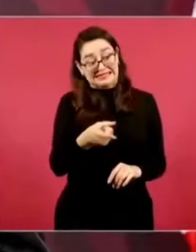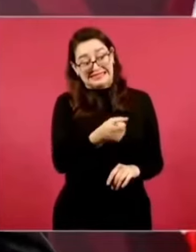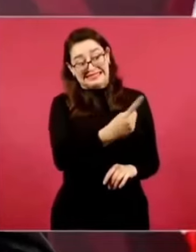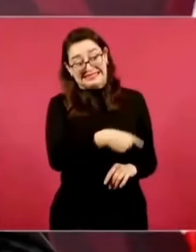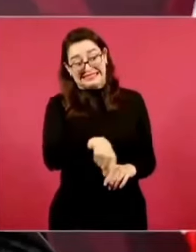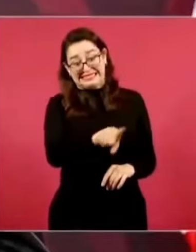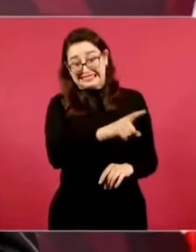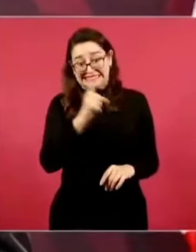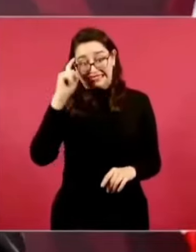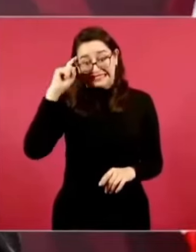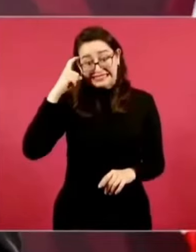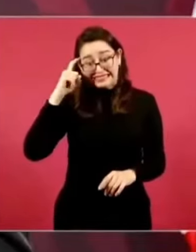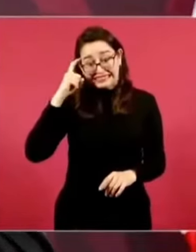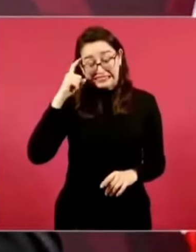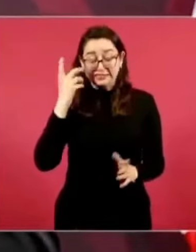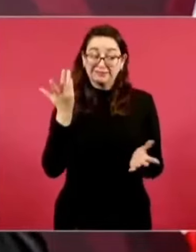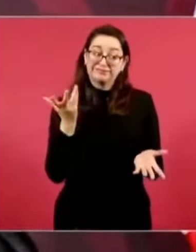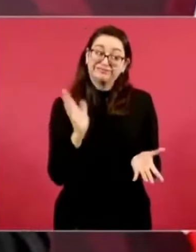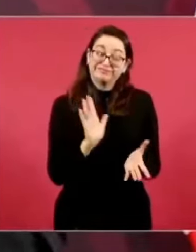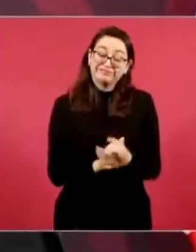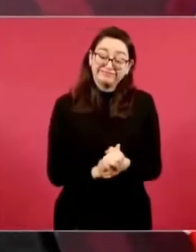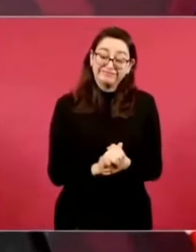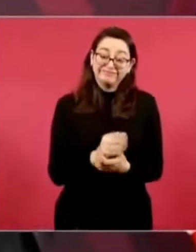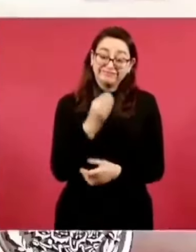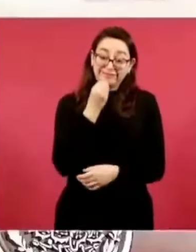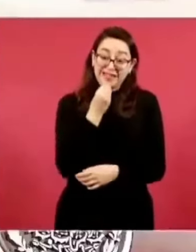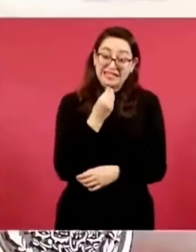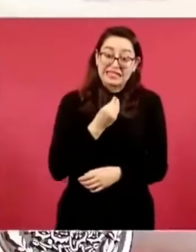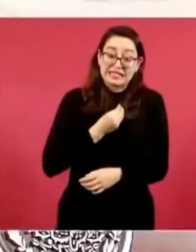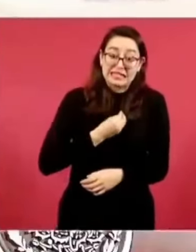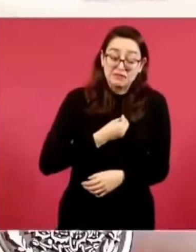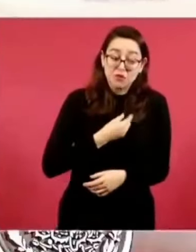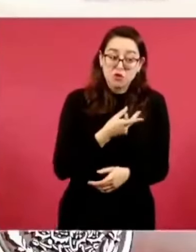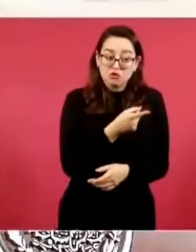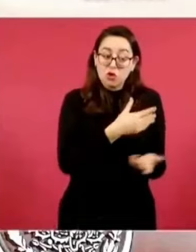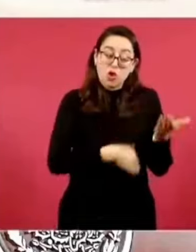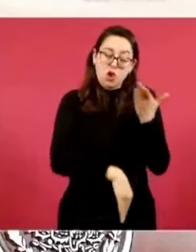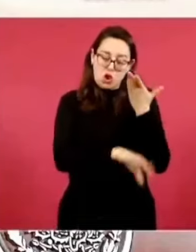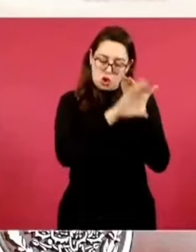adversarios, que no son nuestros enemigos.